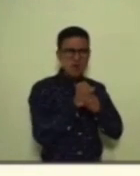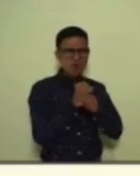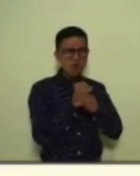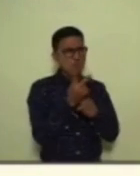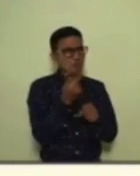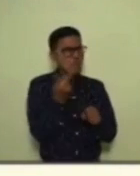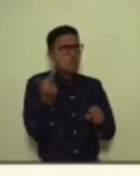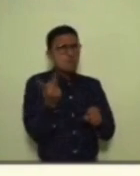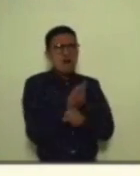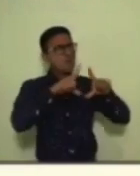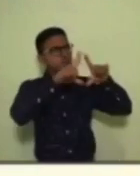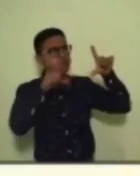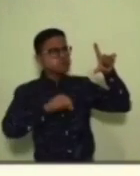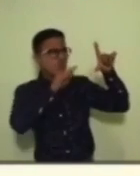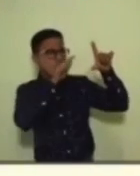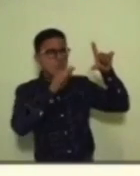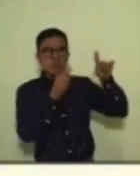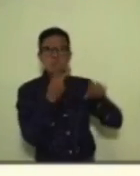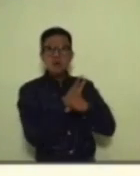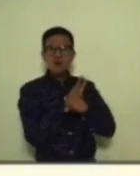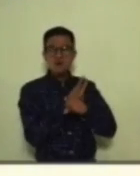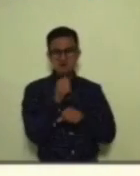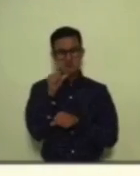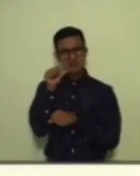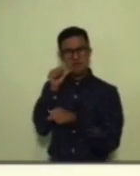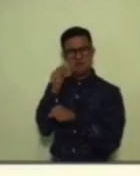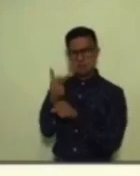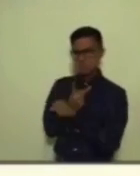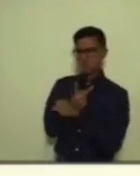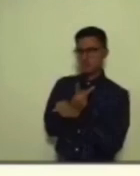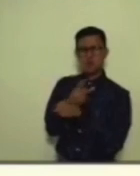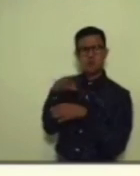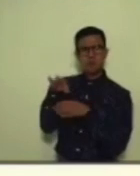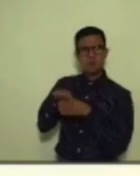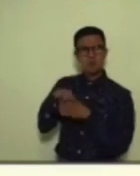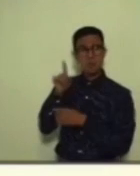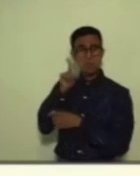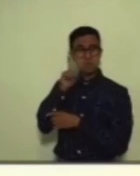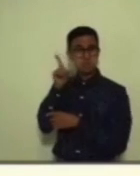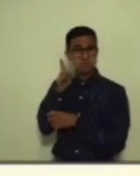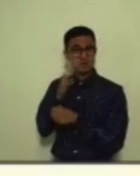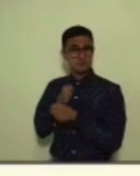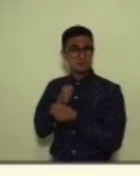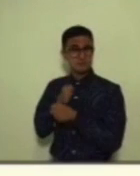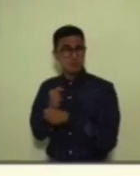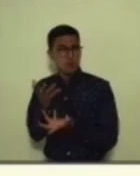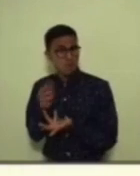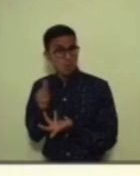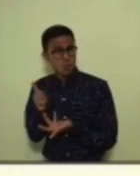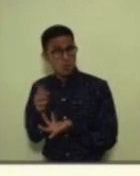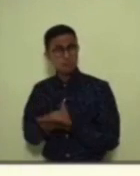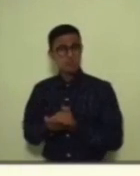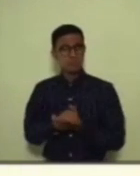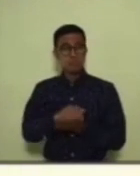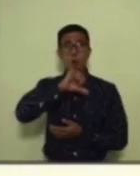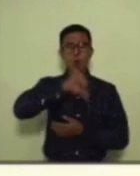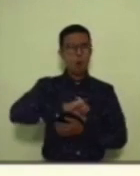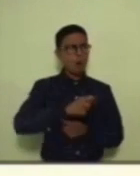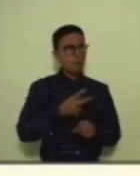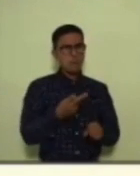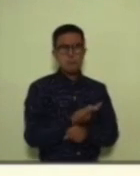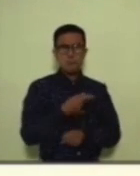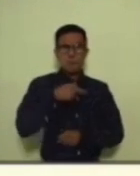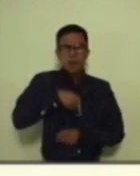hoy en el país, saber qué pasó ayer con el proceso electoral, saber qué pasó hoy en nuestro estado, saber que